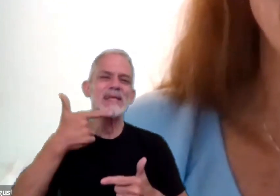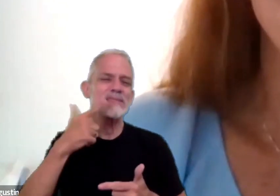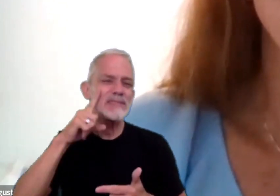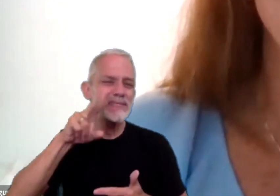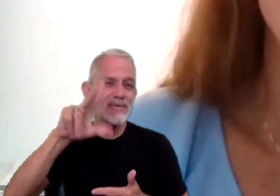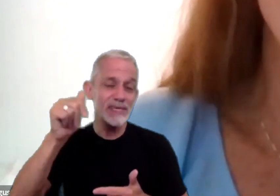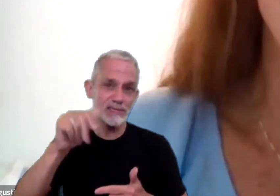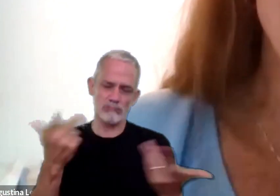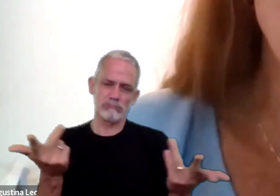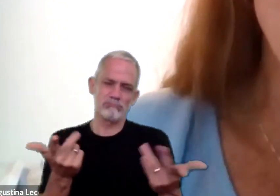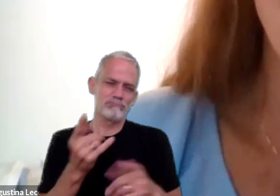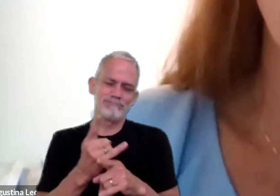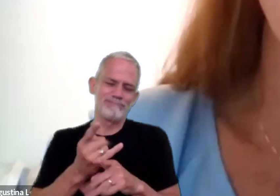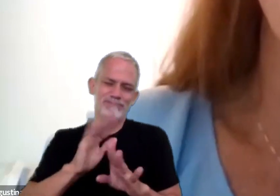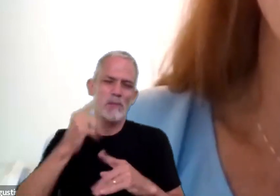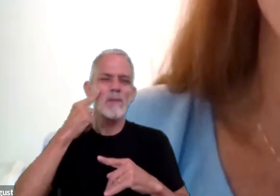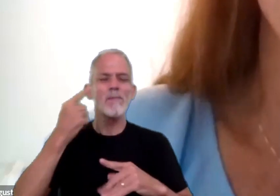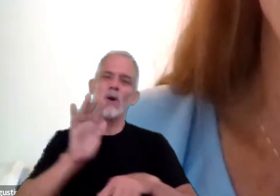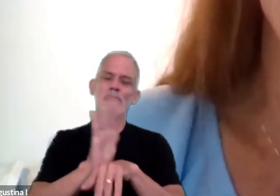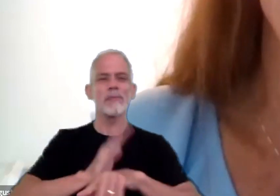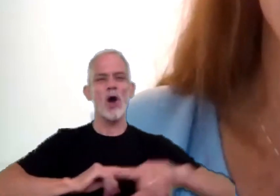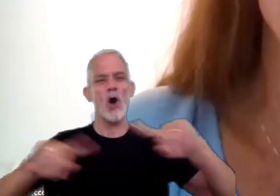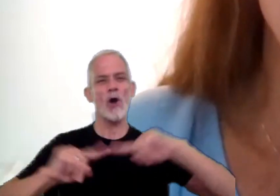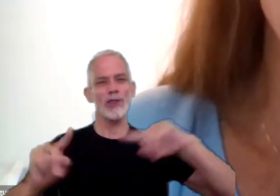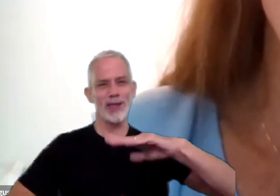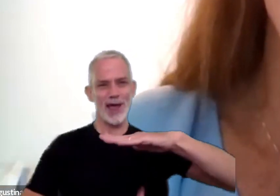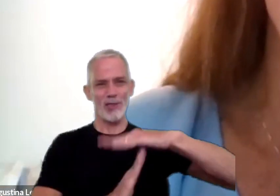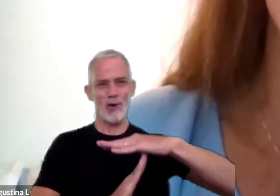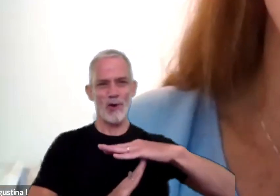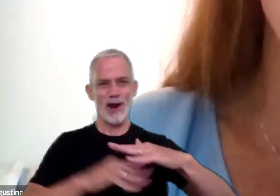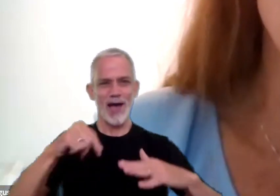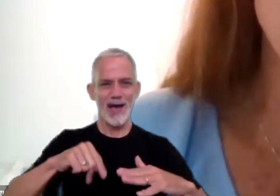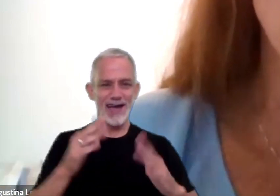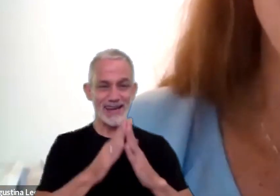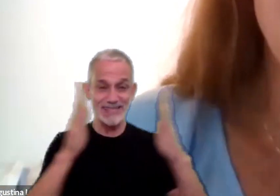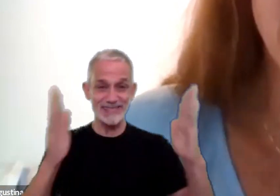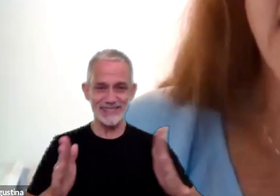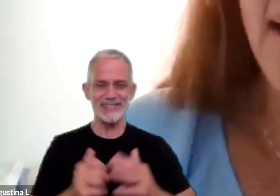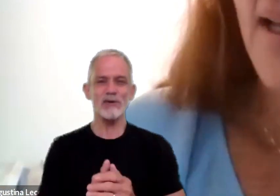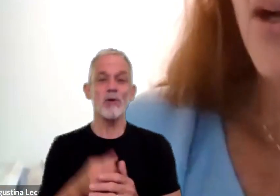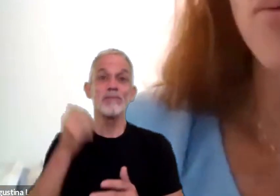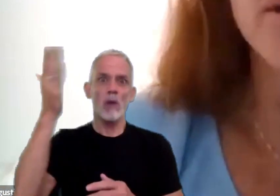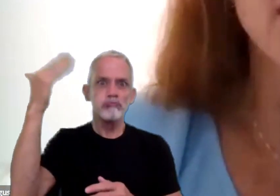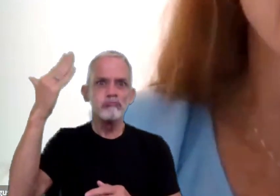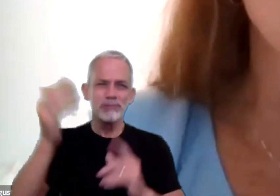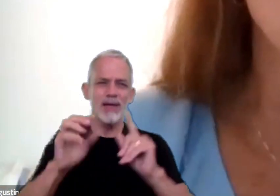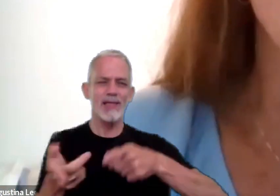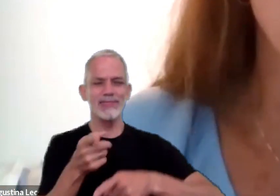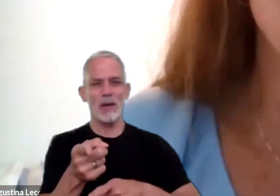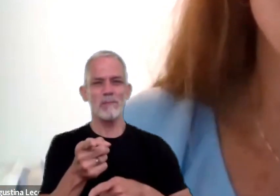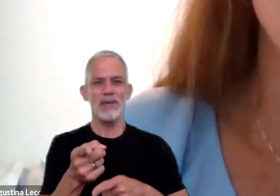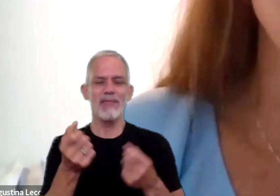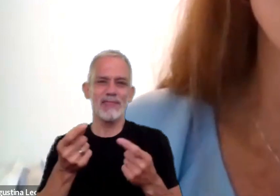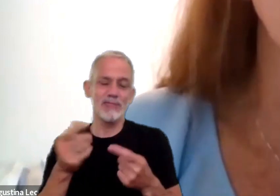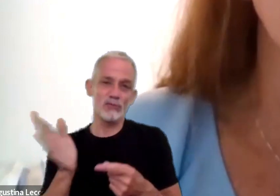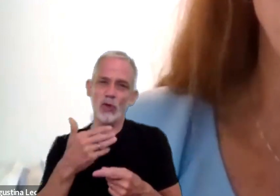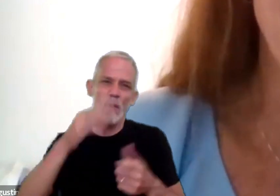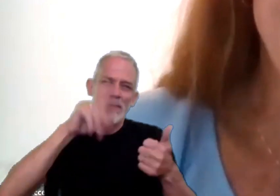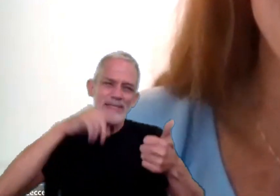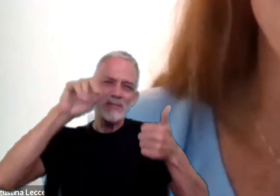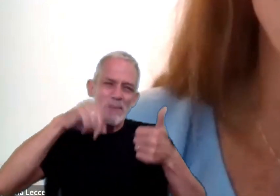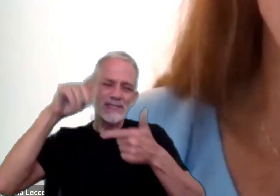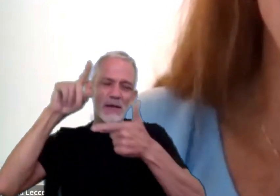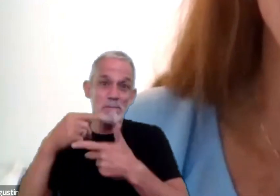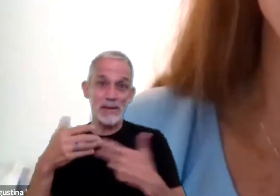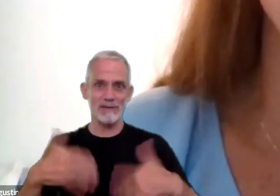es nuestra coordinadora en este ciclo, aparte de expositora de quien da, como siempre, todos los meses, y son